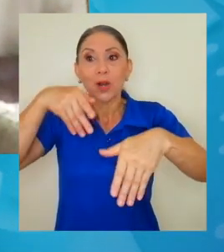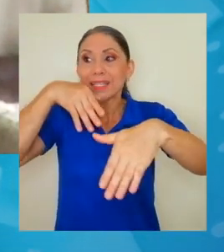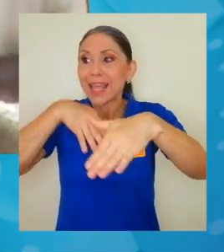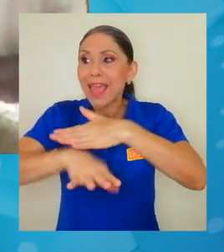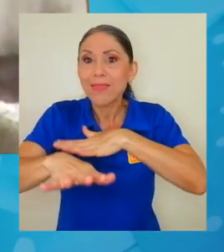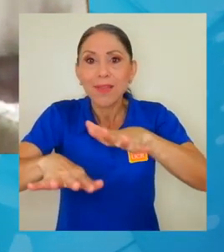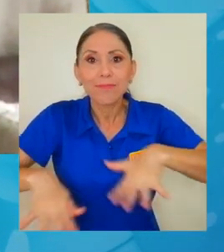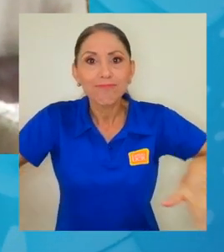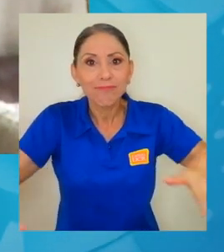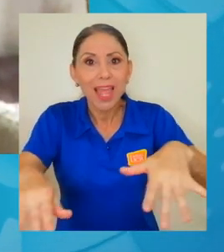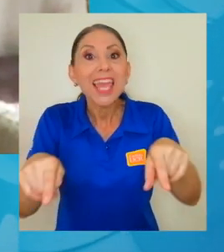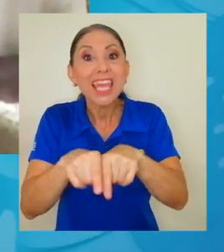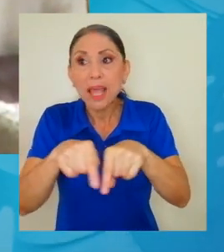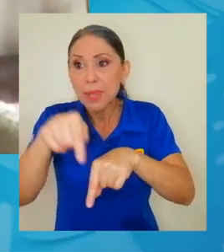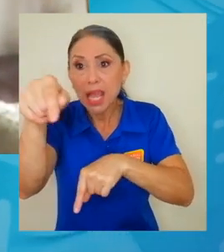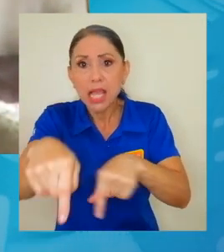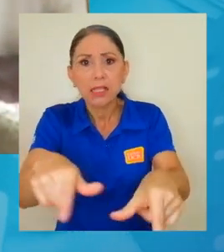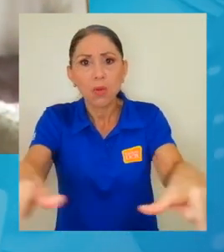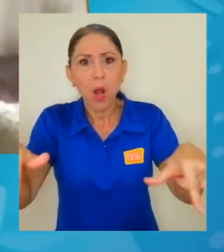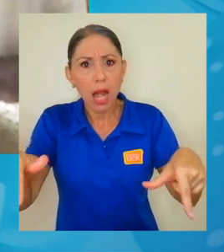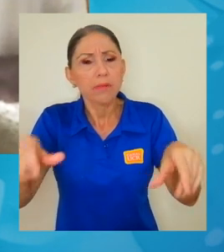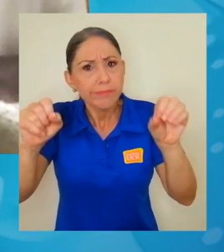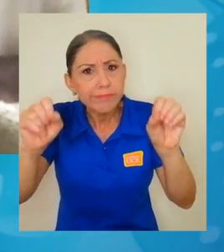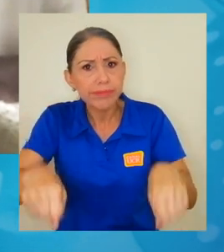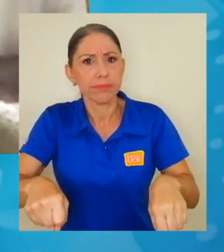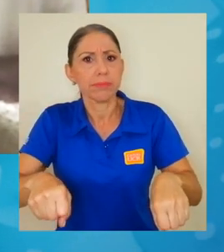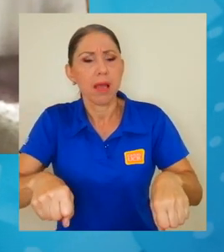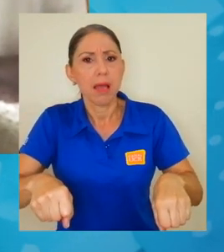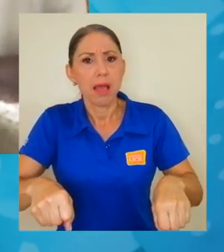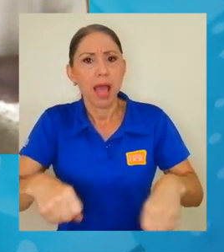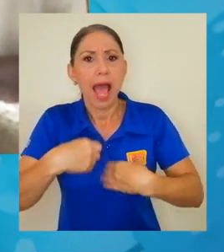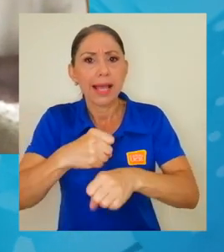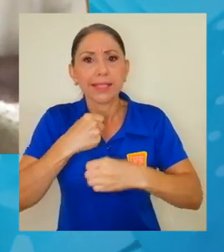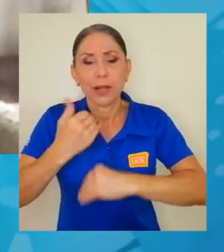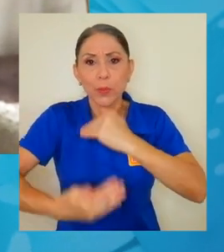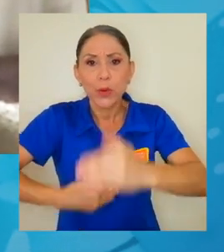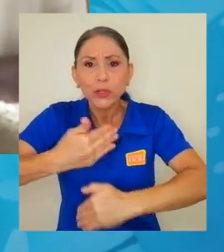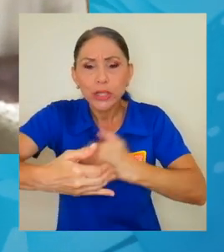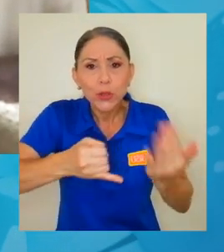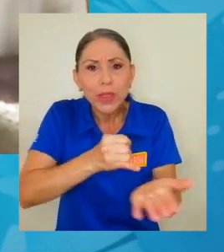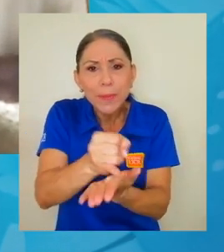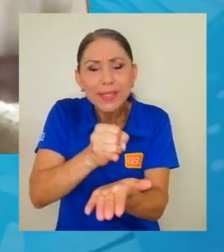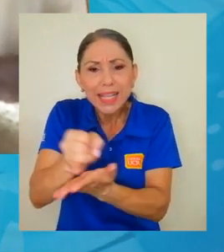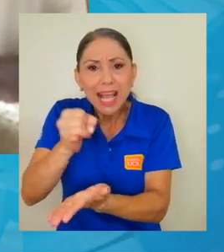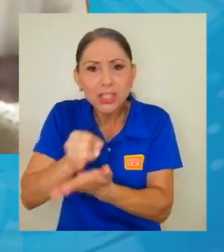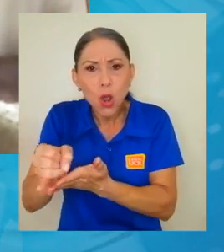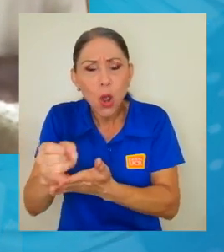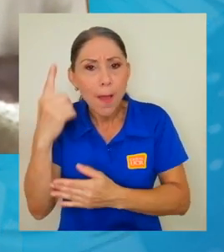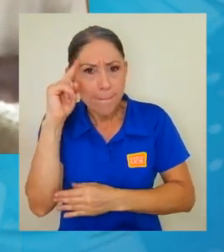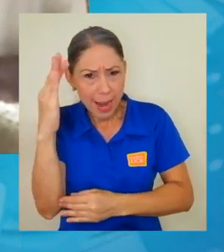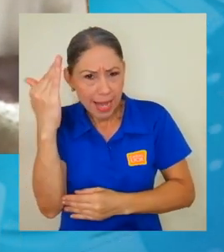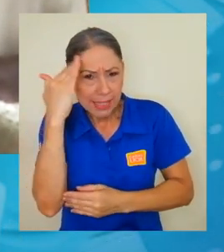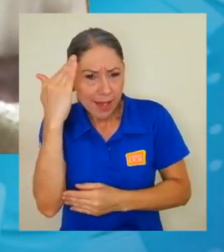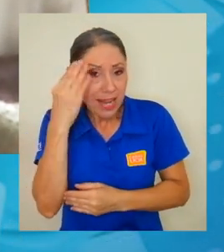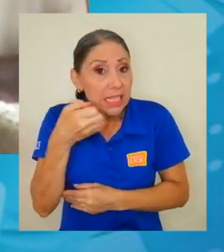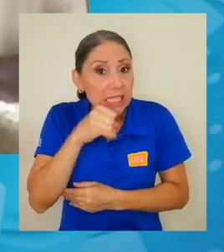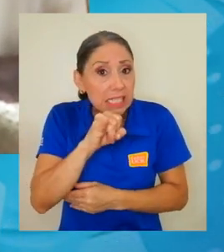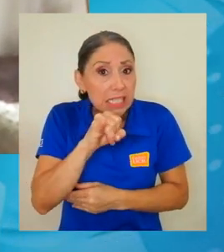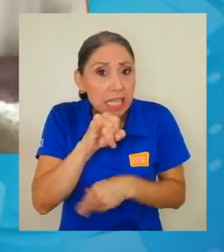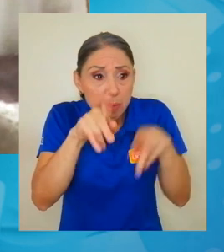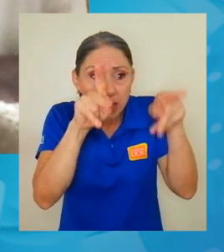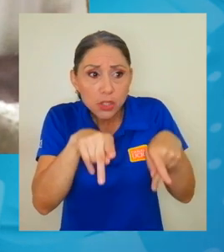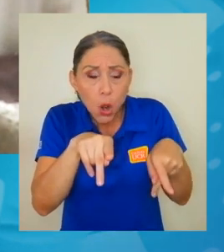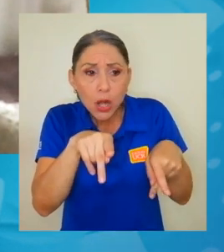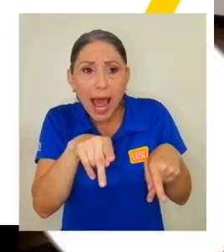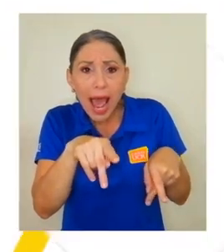establecimiento y la capacidad que tiene ese establecimiento de hacer un proceso de investigación y determinar si un caso positivo